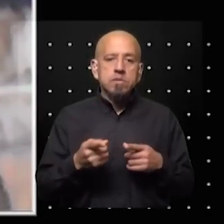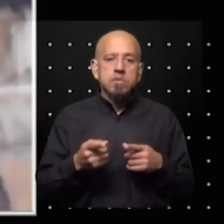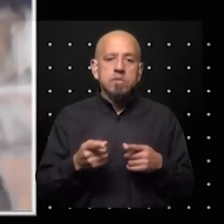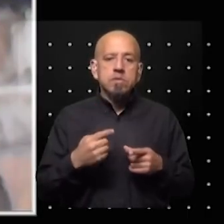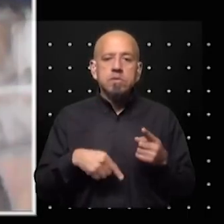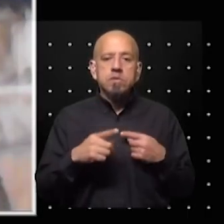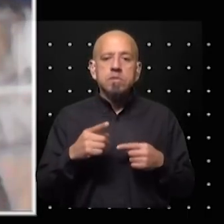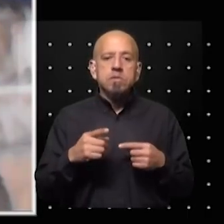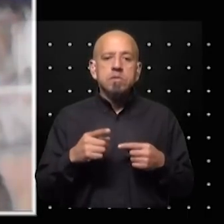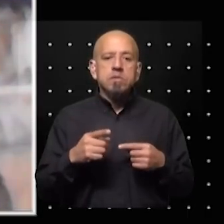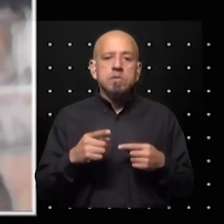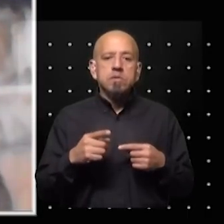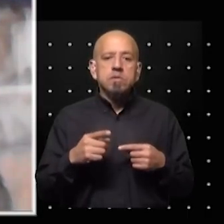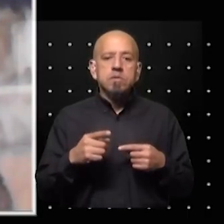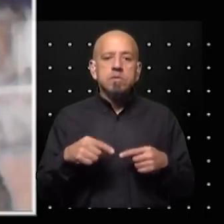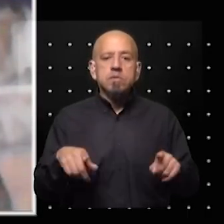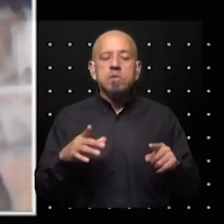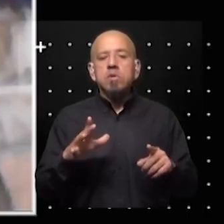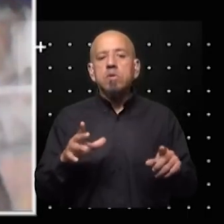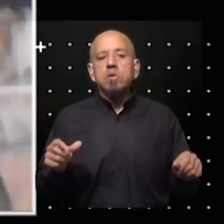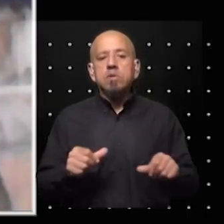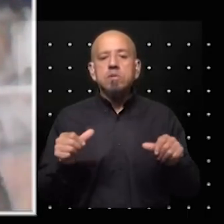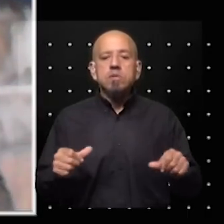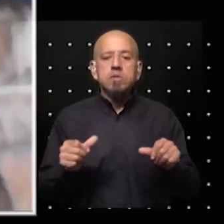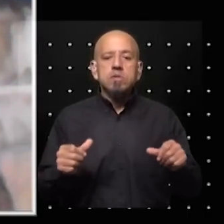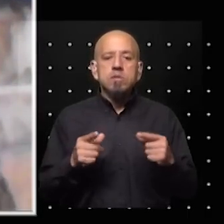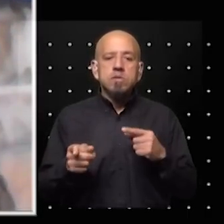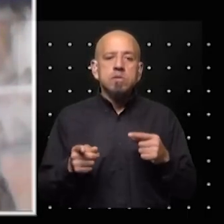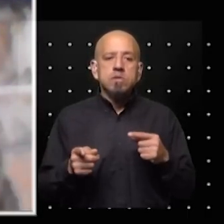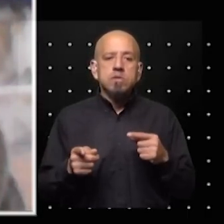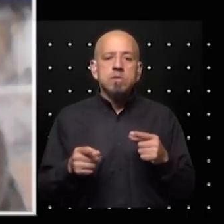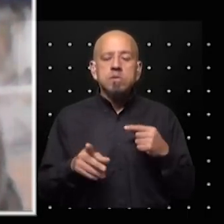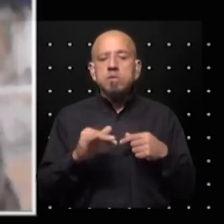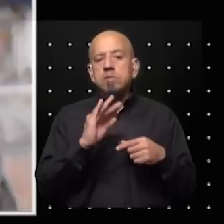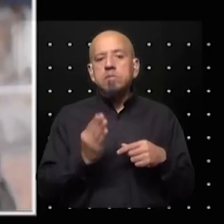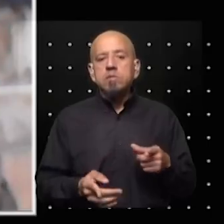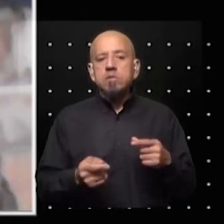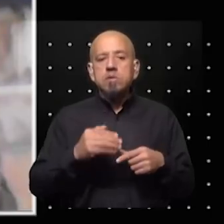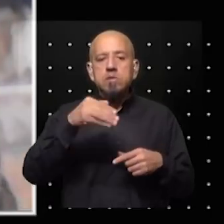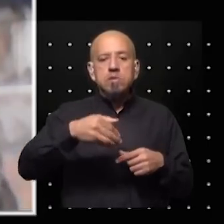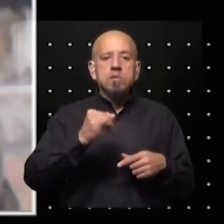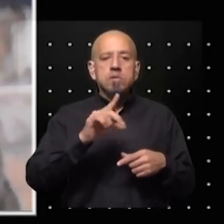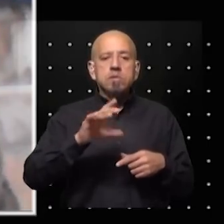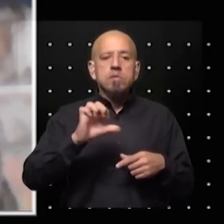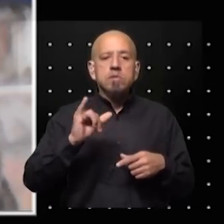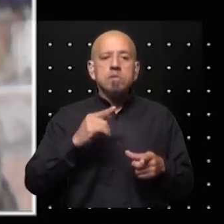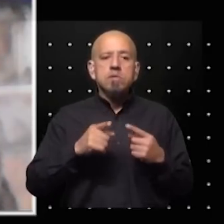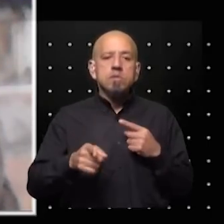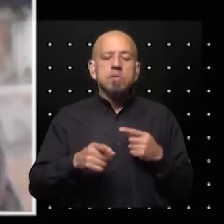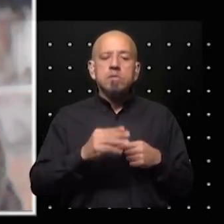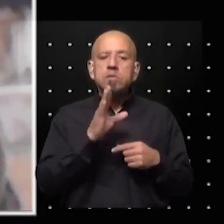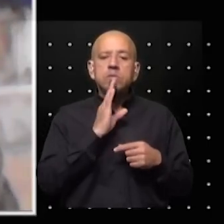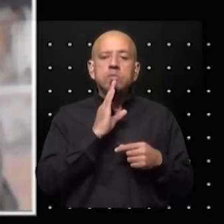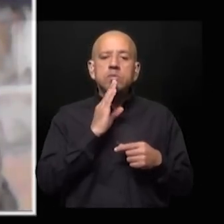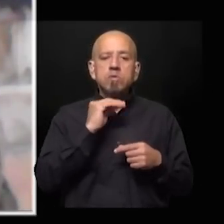sucede en todo el mundo y ha generado el surgimiento en todo el mundo de personajes parecidos a Milei desde Donald Trump en Estados Unidos